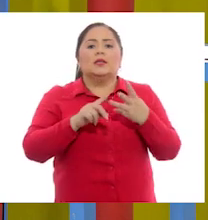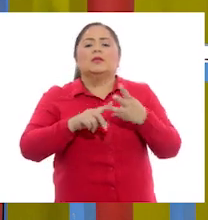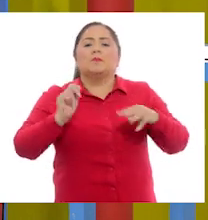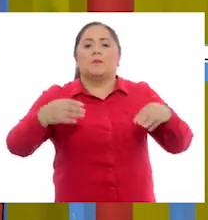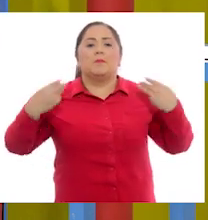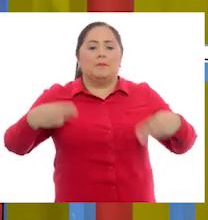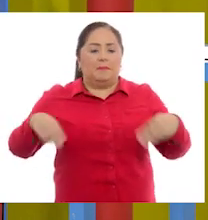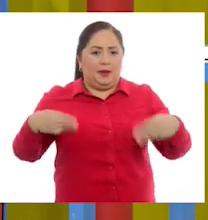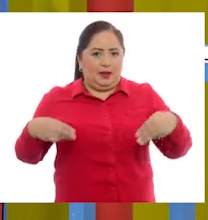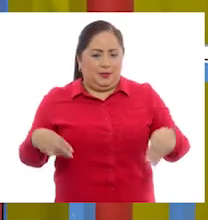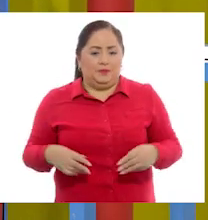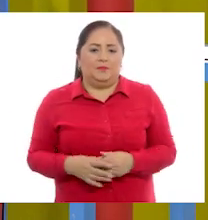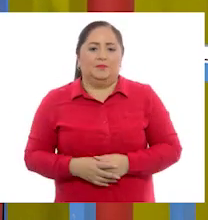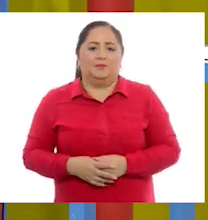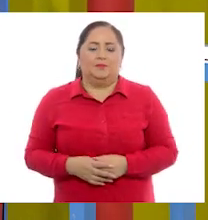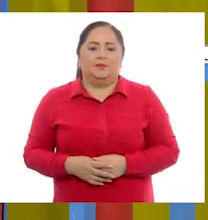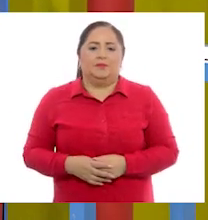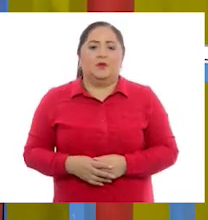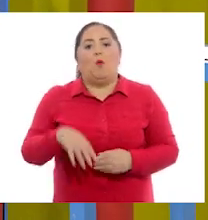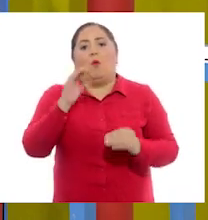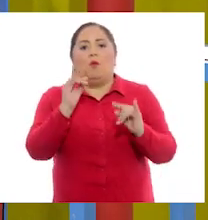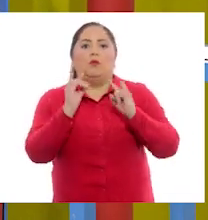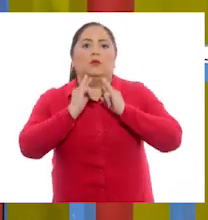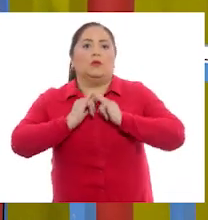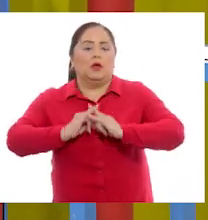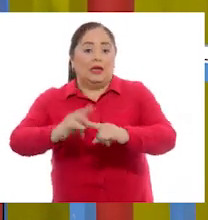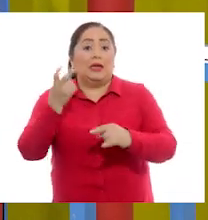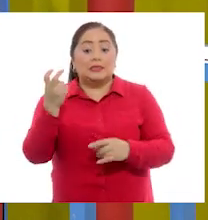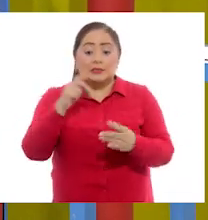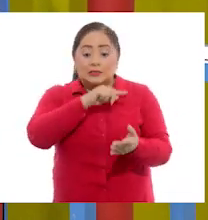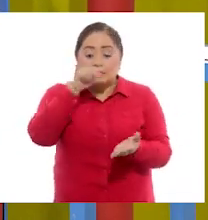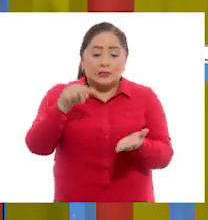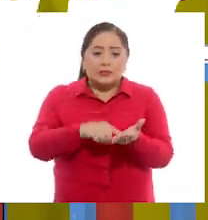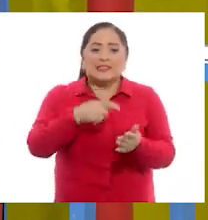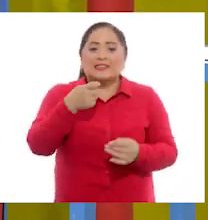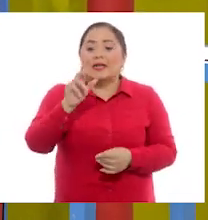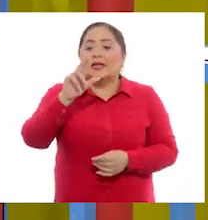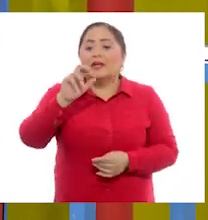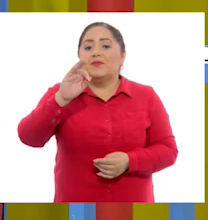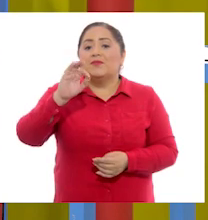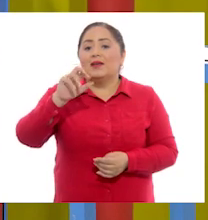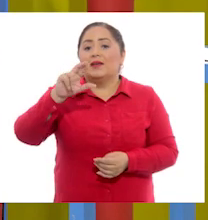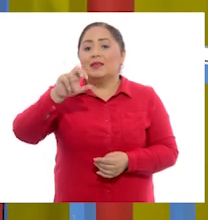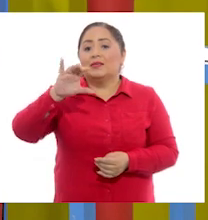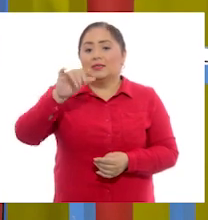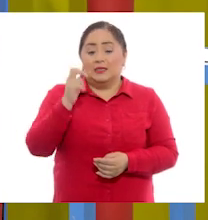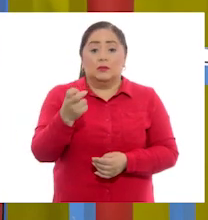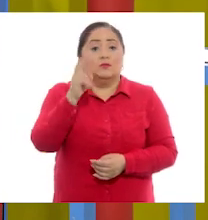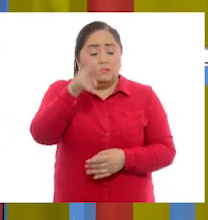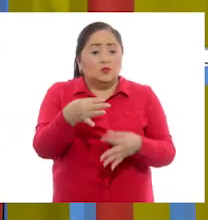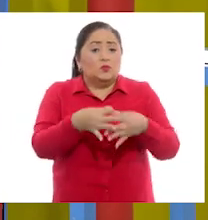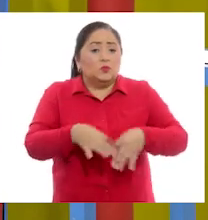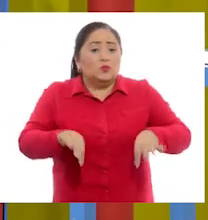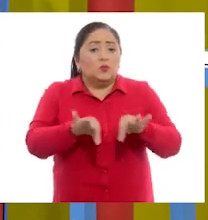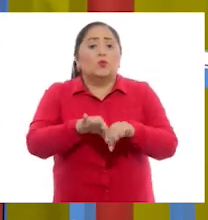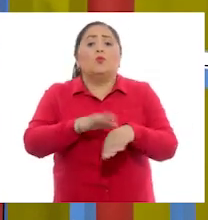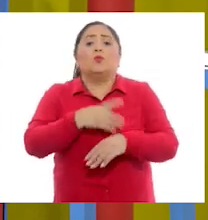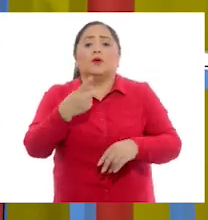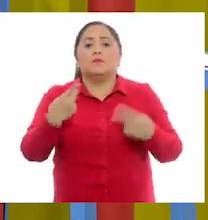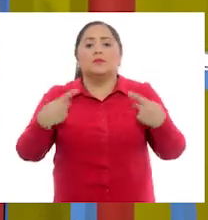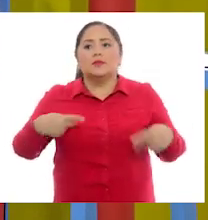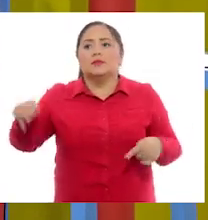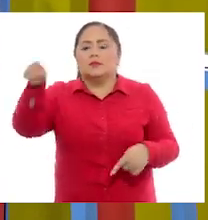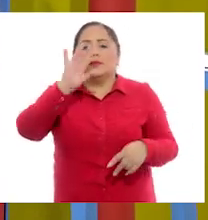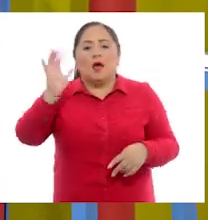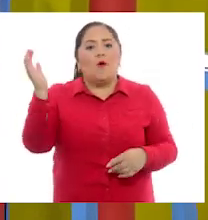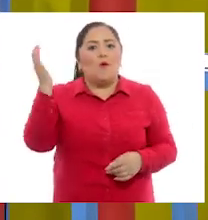tercera puede ser un mercado. Un tianguis. Esos son los lugares de referencia y son importantes porque las personas los